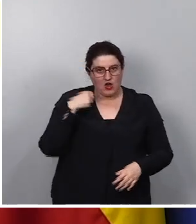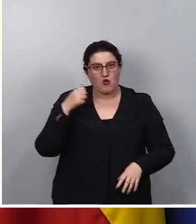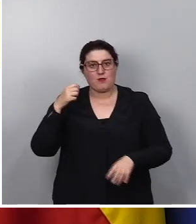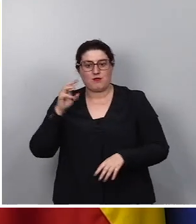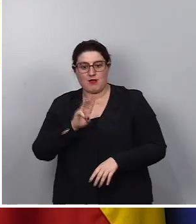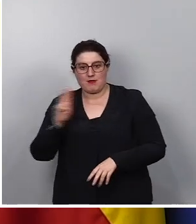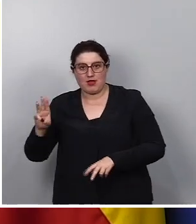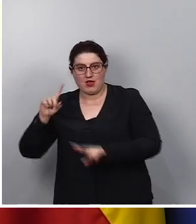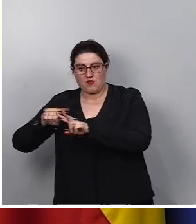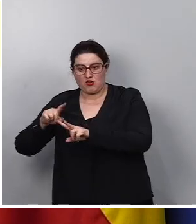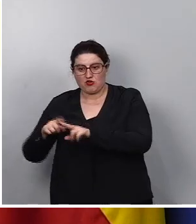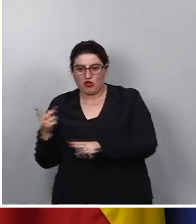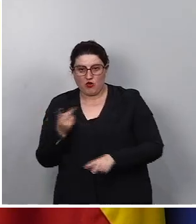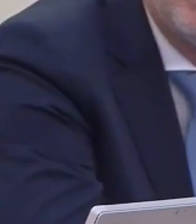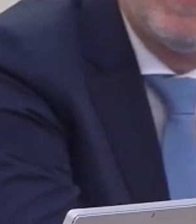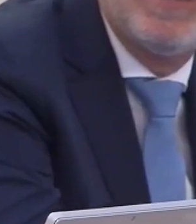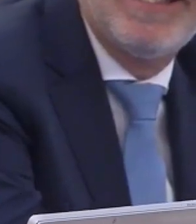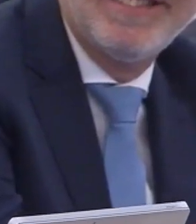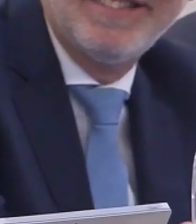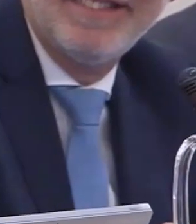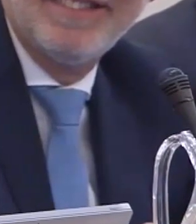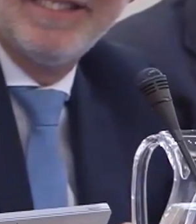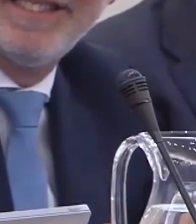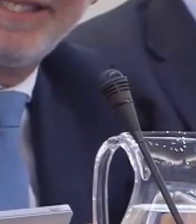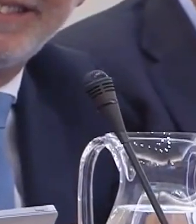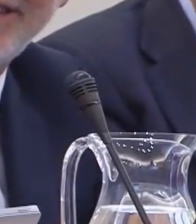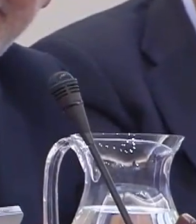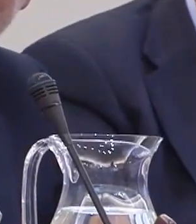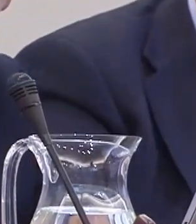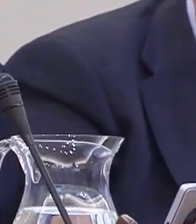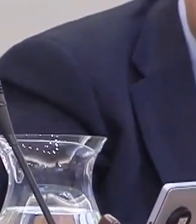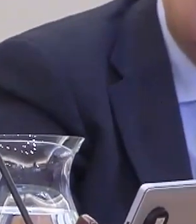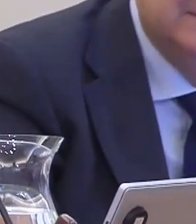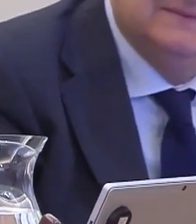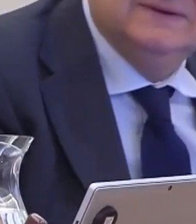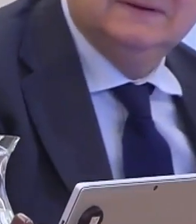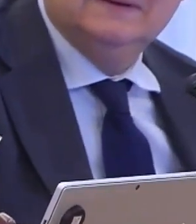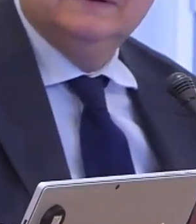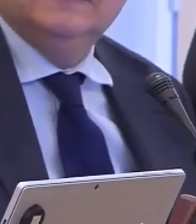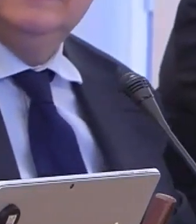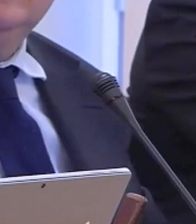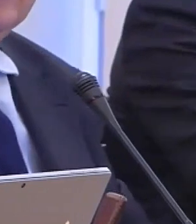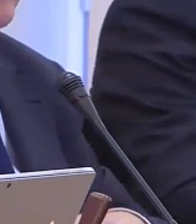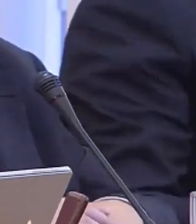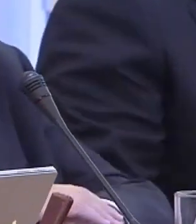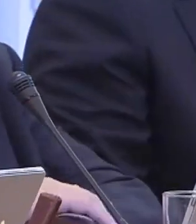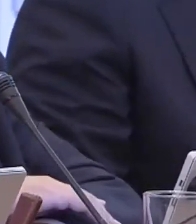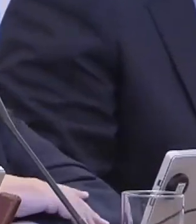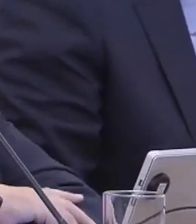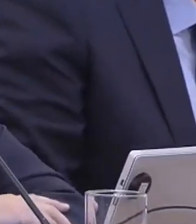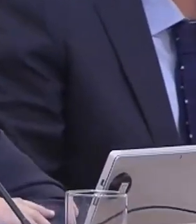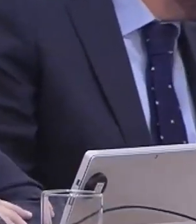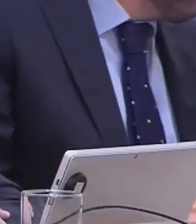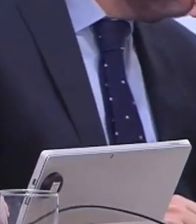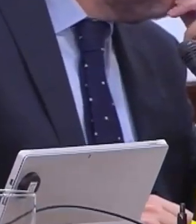Vox, el pasado día 15 de febrero. Como saben ustedes, esta ley se publicó en el Boletín Oficial de Aragón el 29 de